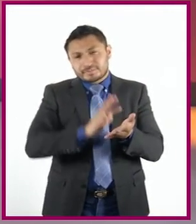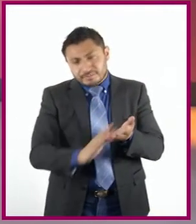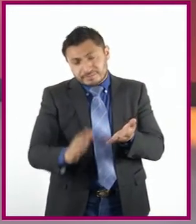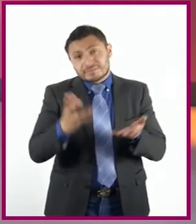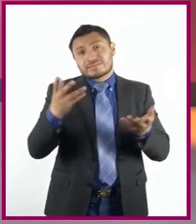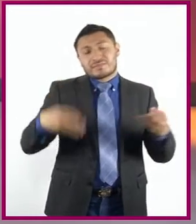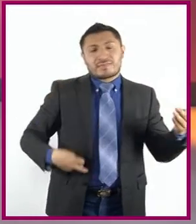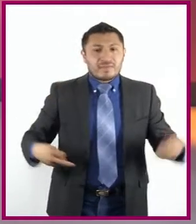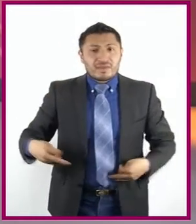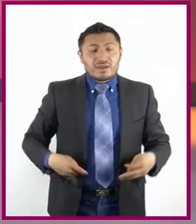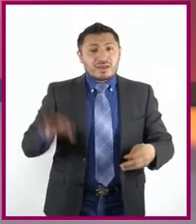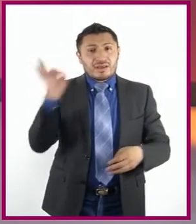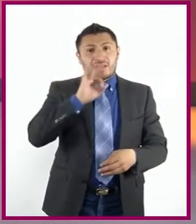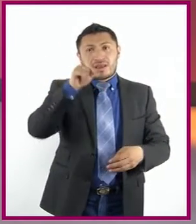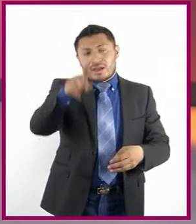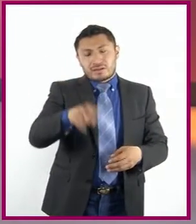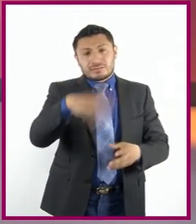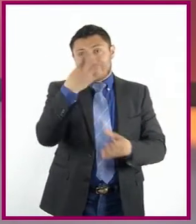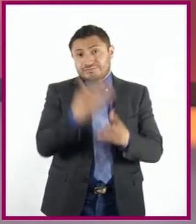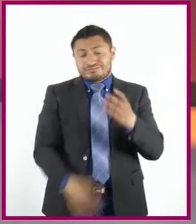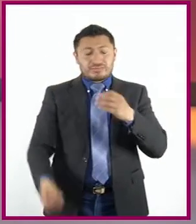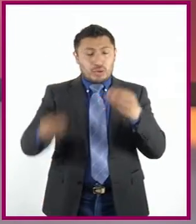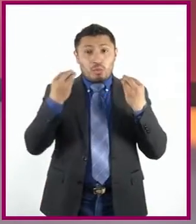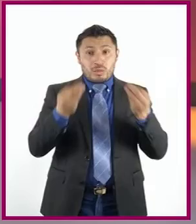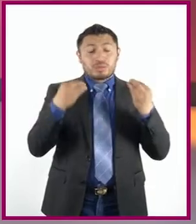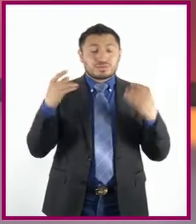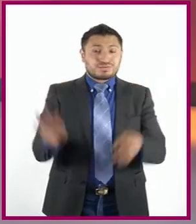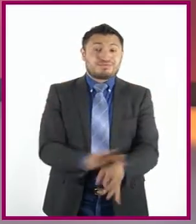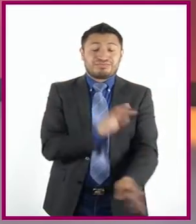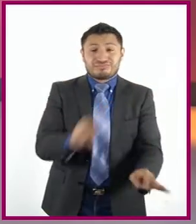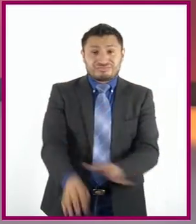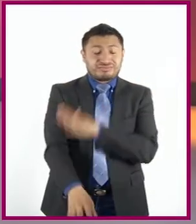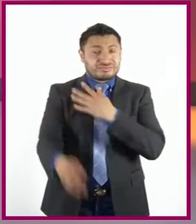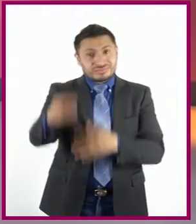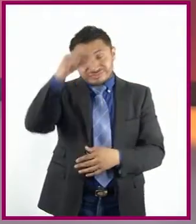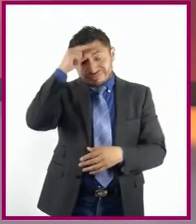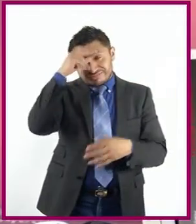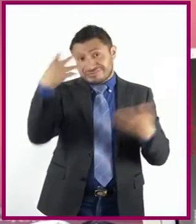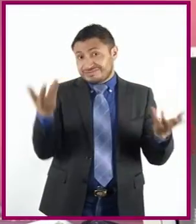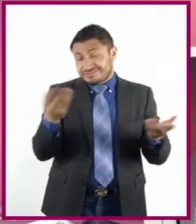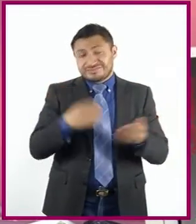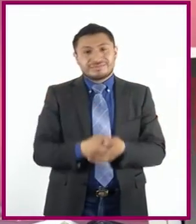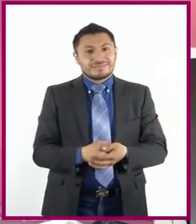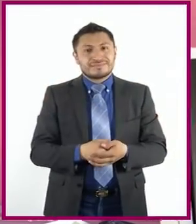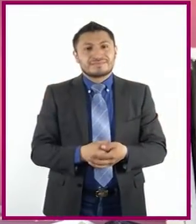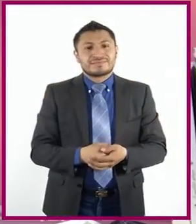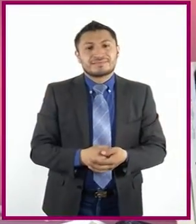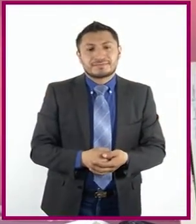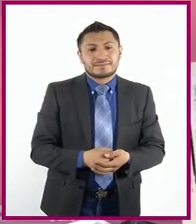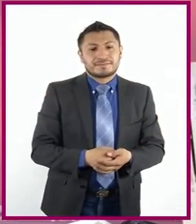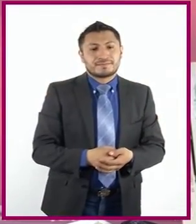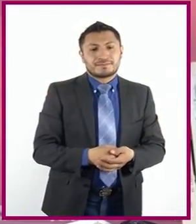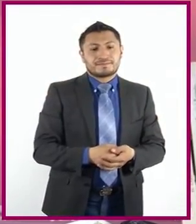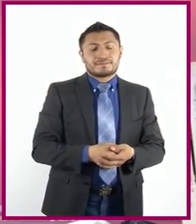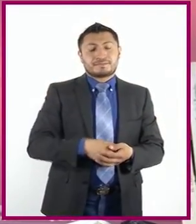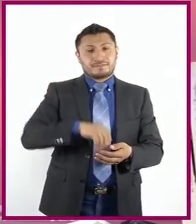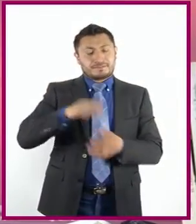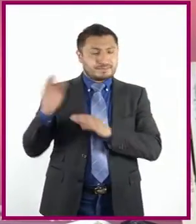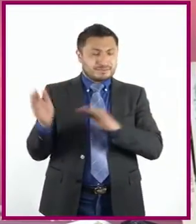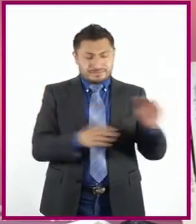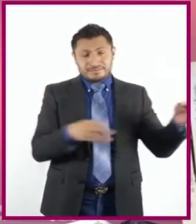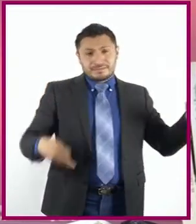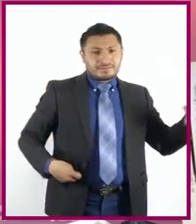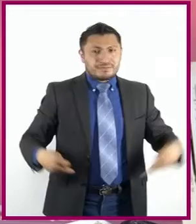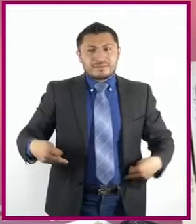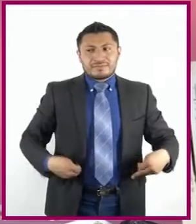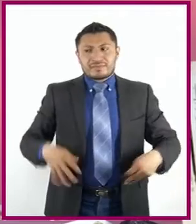que se les escape gran parte de su impacto emocional e intelectual. Por otro lado, las obras de teatro tienen una serie